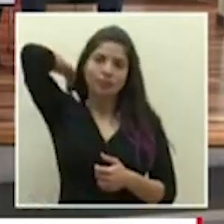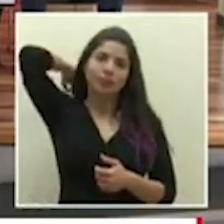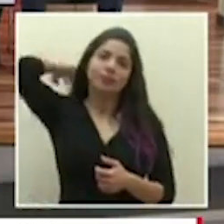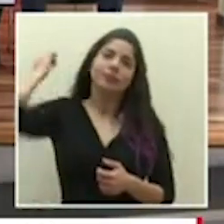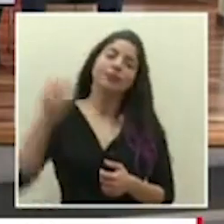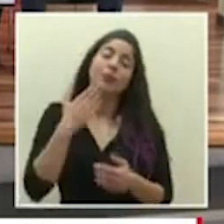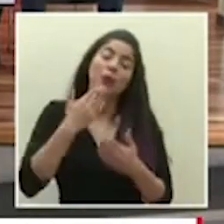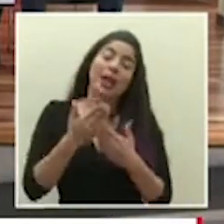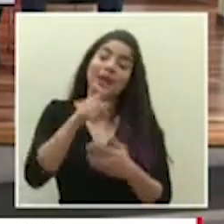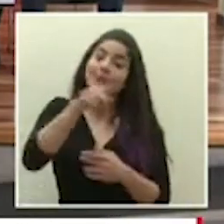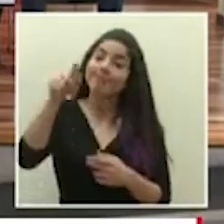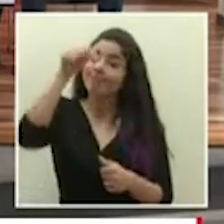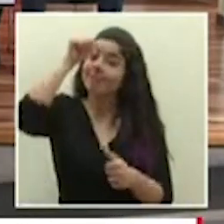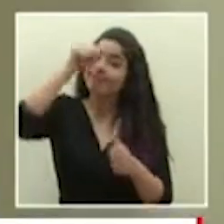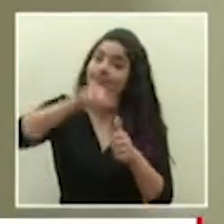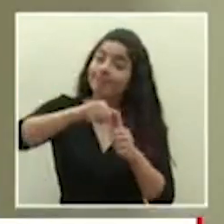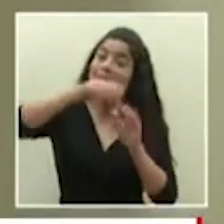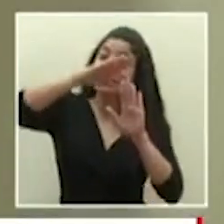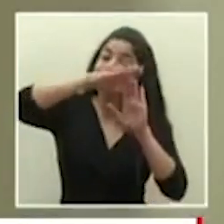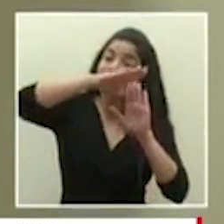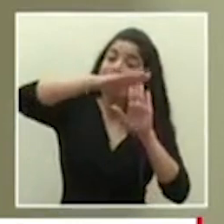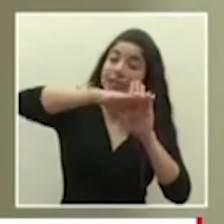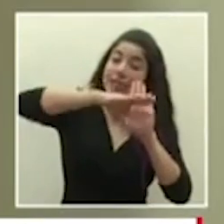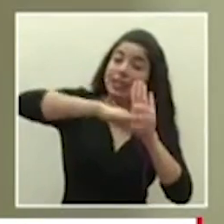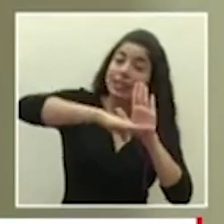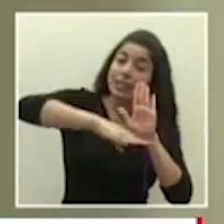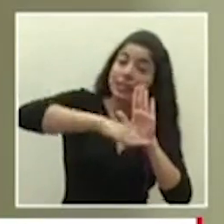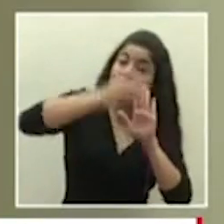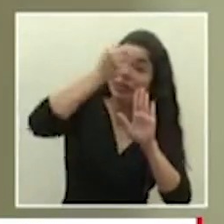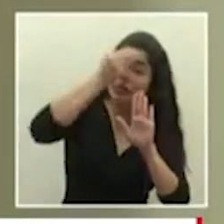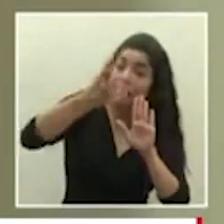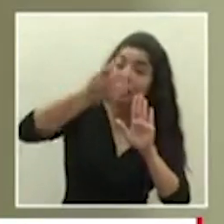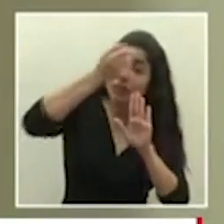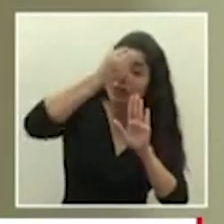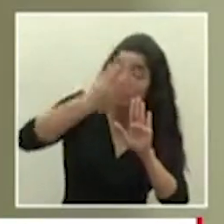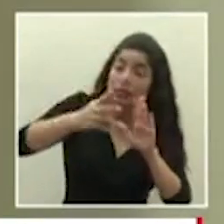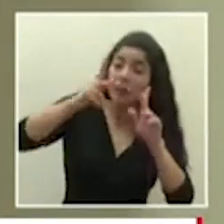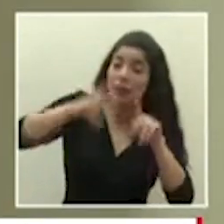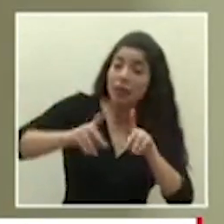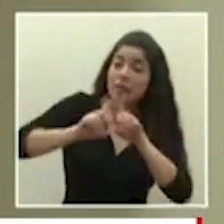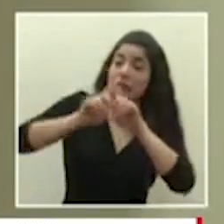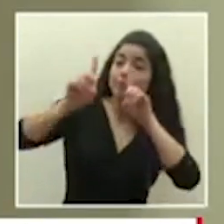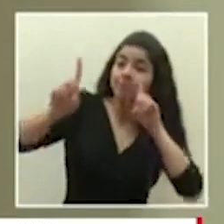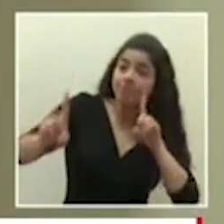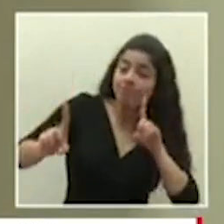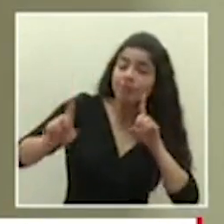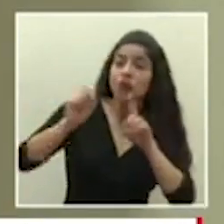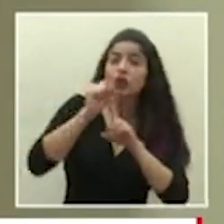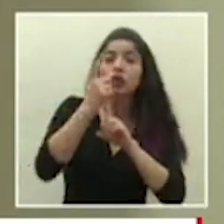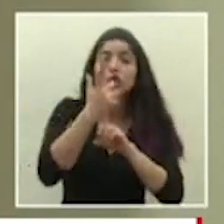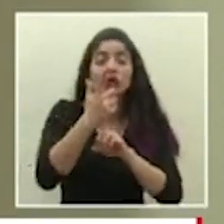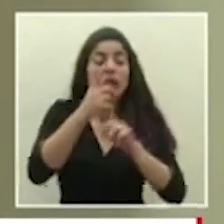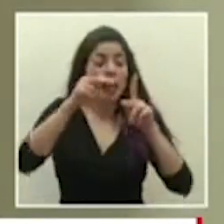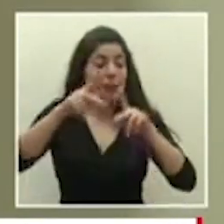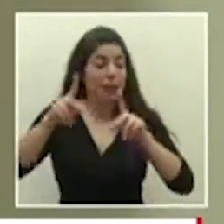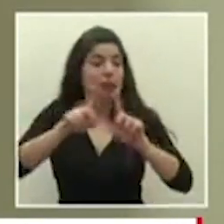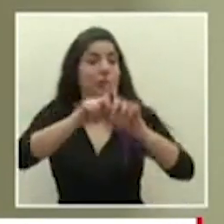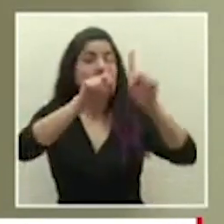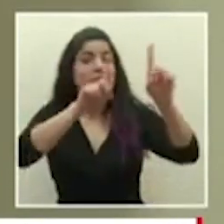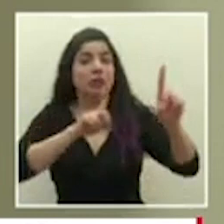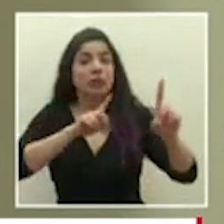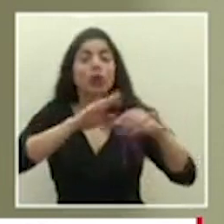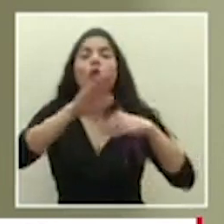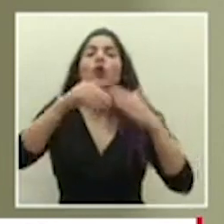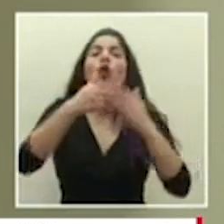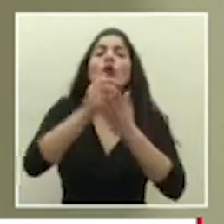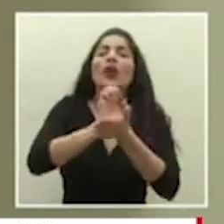bueno recordemos que las medidas que hemos dicho de lo que es el distanciamiento físico social presencial y todo lo que